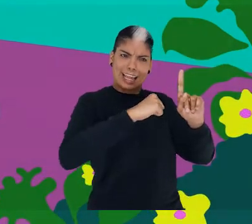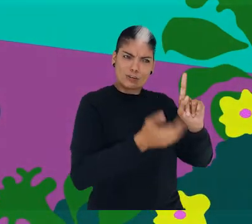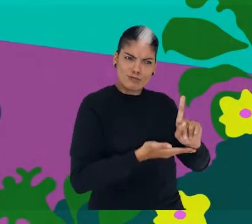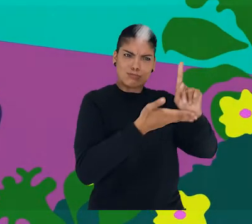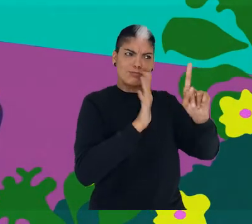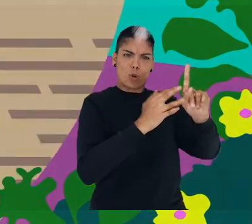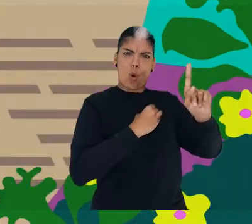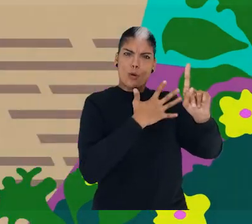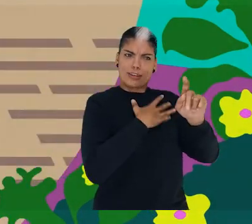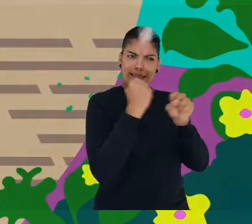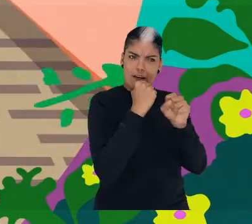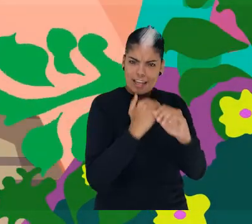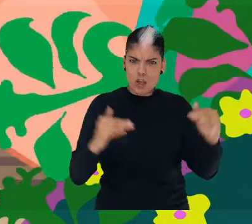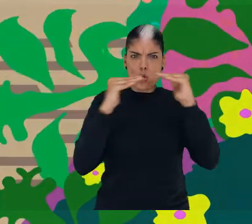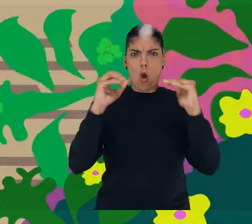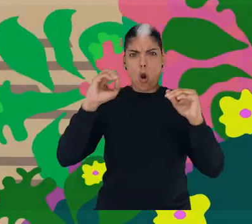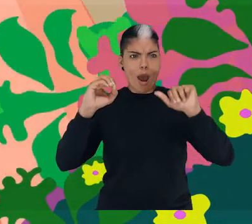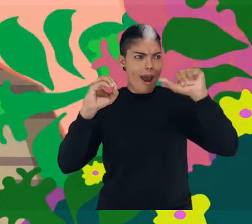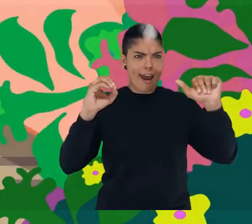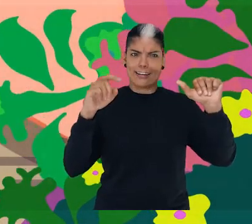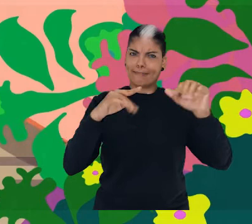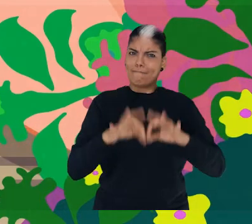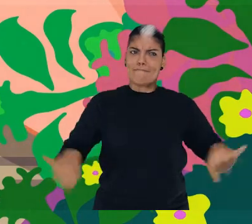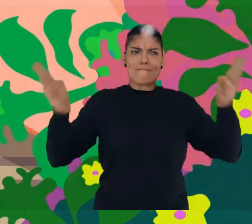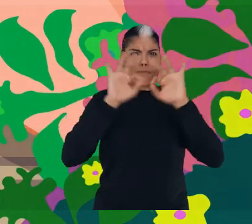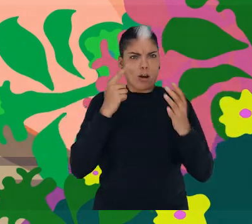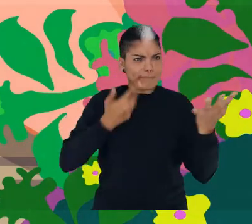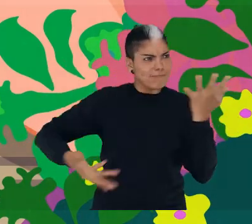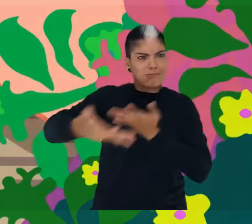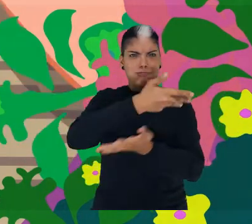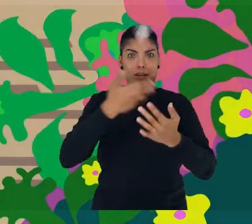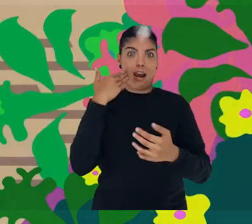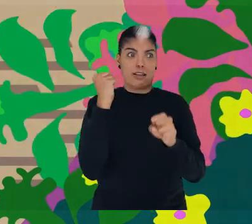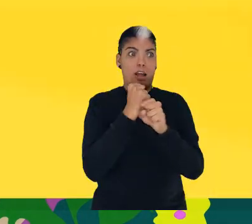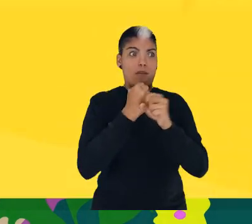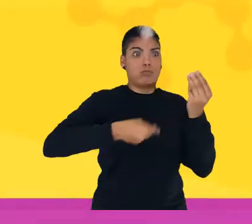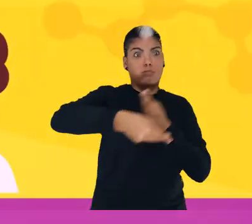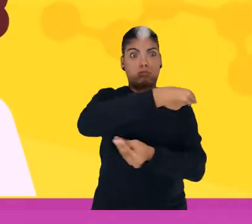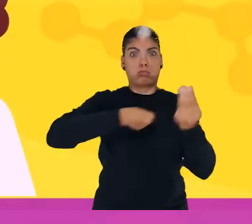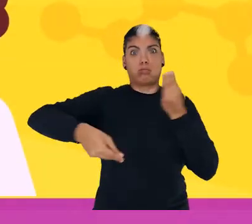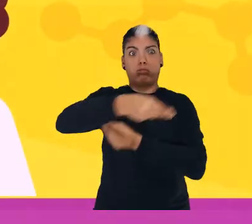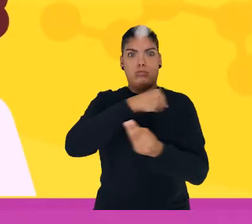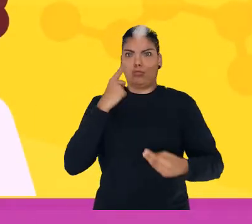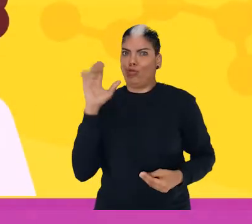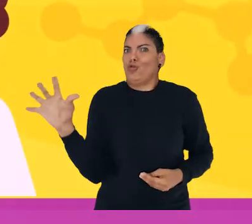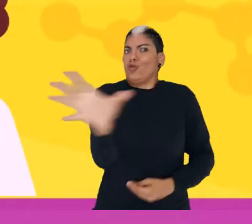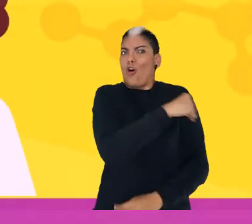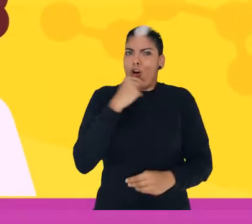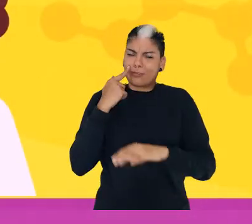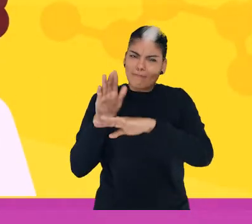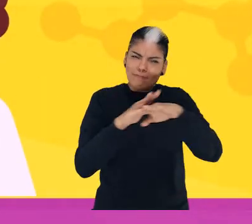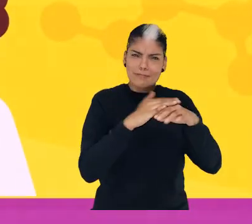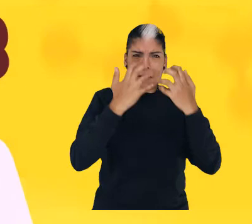y que entiende que al posibilitar la movilidad social de las mujeres, gana la sociedad en su conjunto. Hacemos un llamado al sector público y